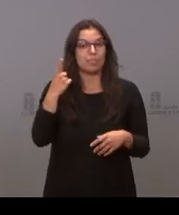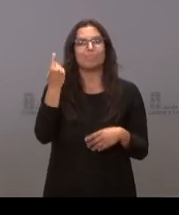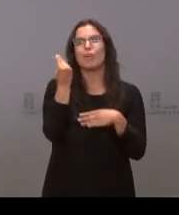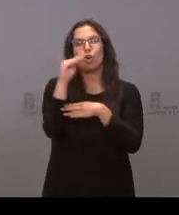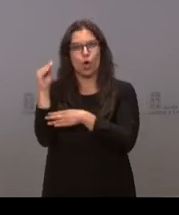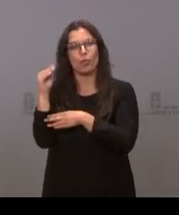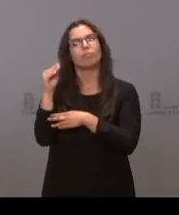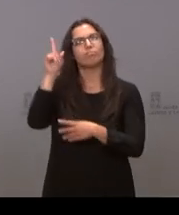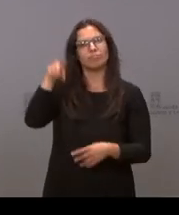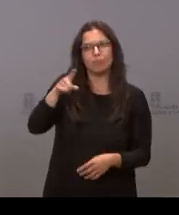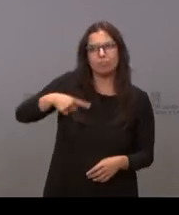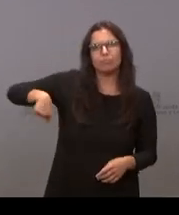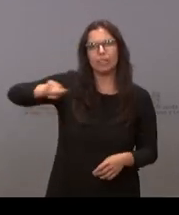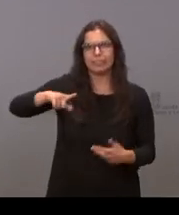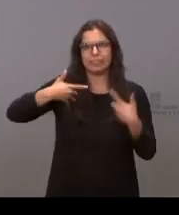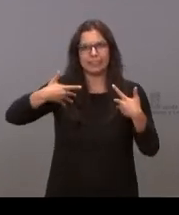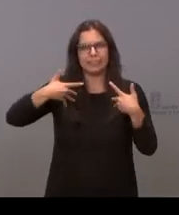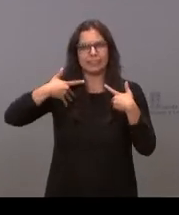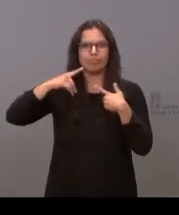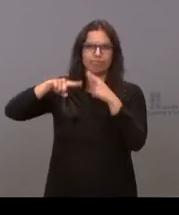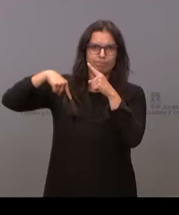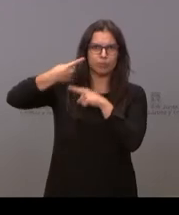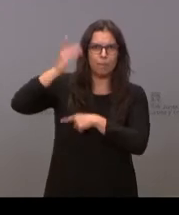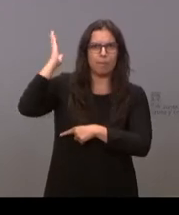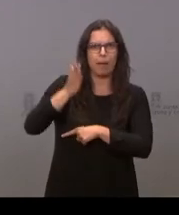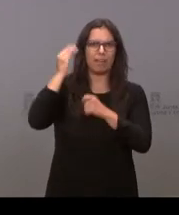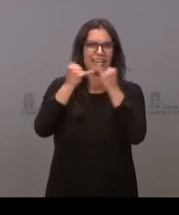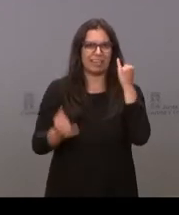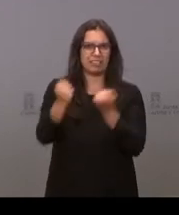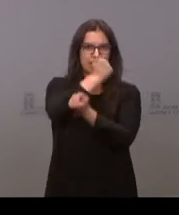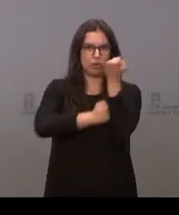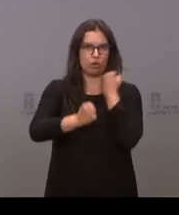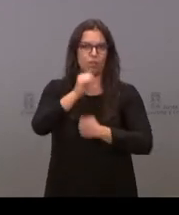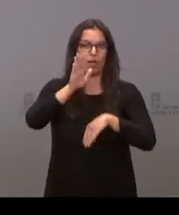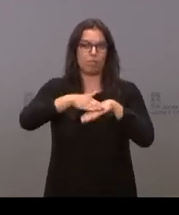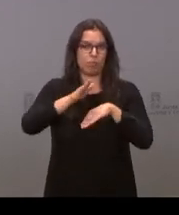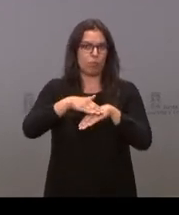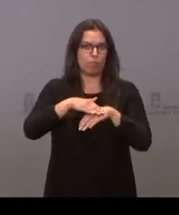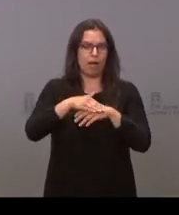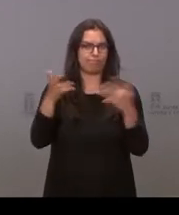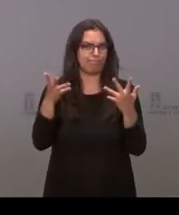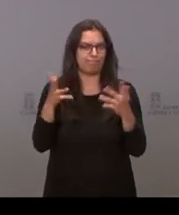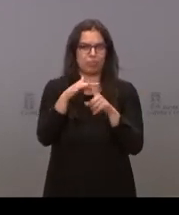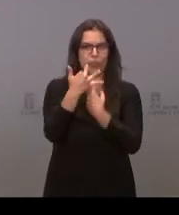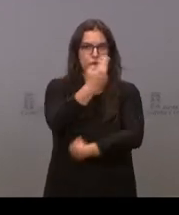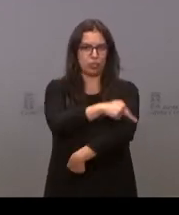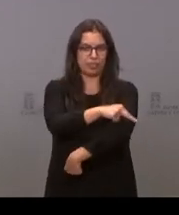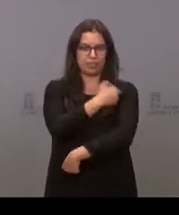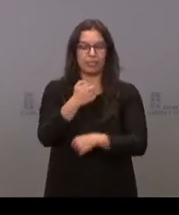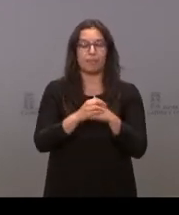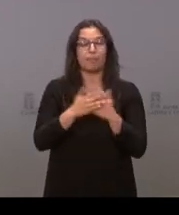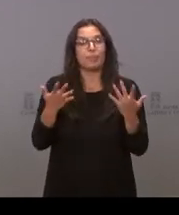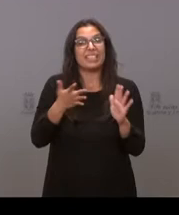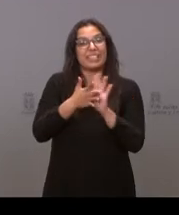joven, que también han sido los que más han sufrido las consecuencias de esta crisis económica derivada de la emergencia sanitaria. Por tanto, lo que quiero decir con esto